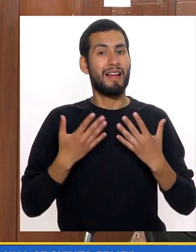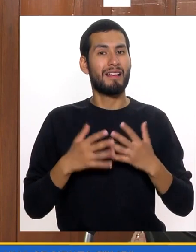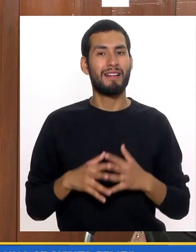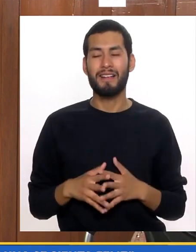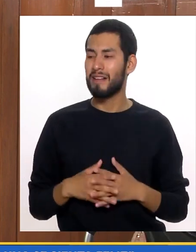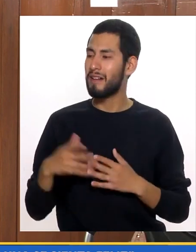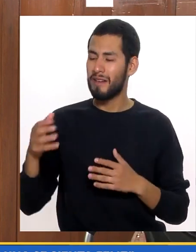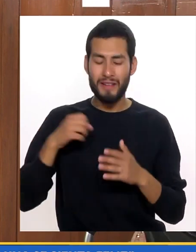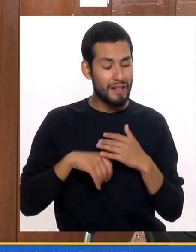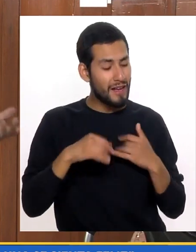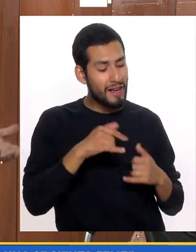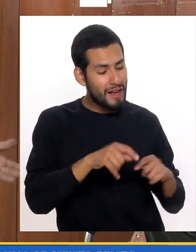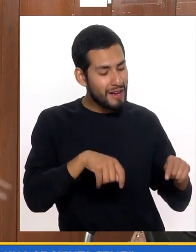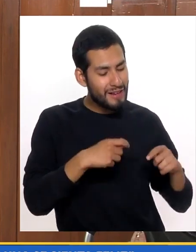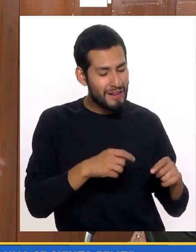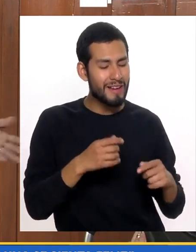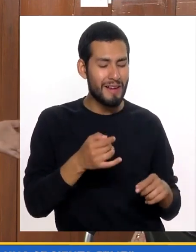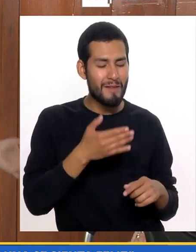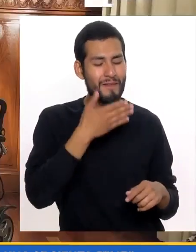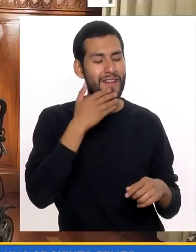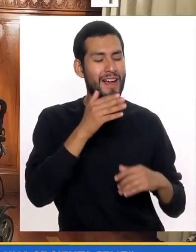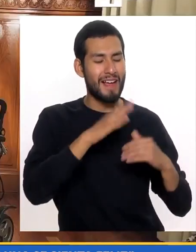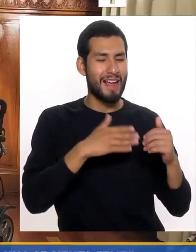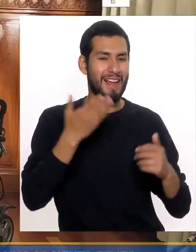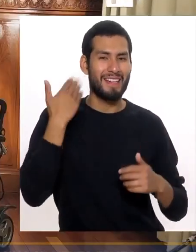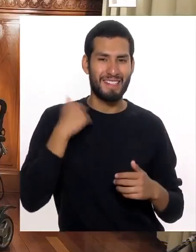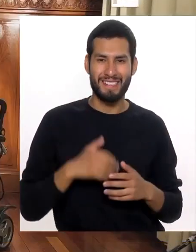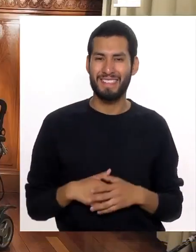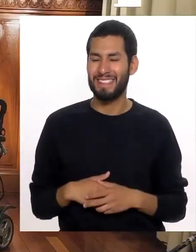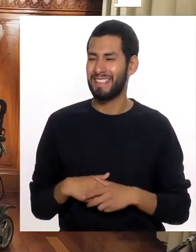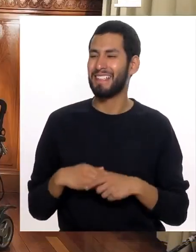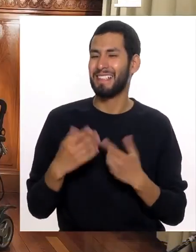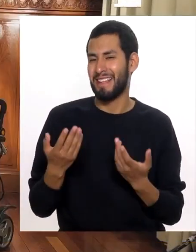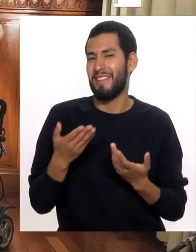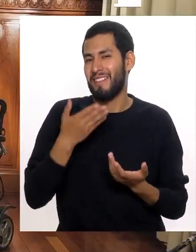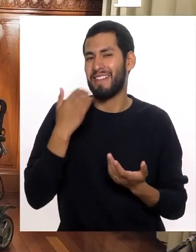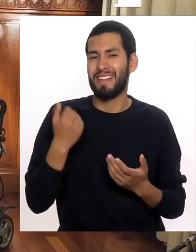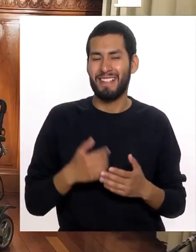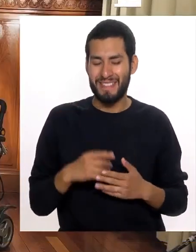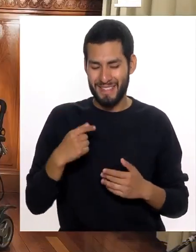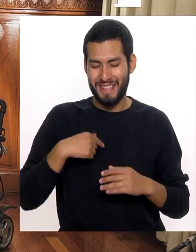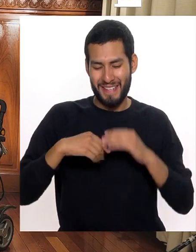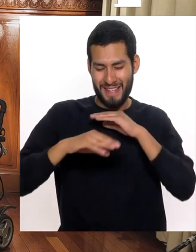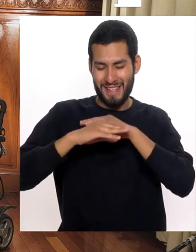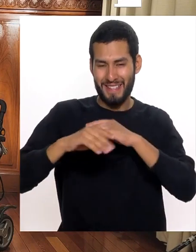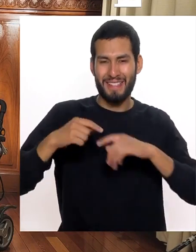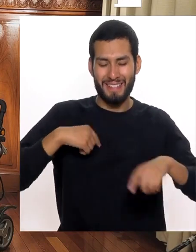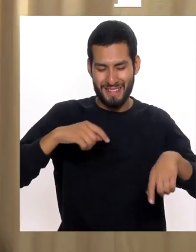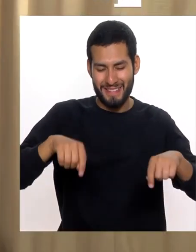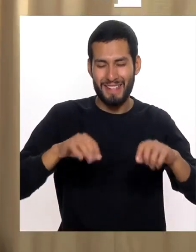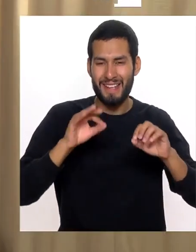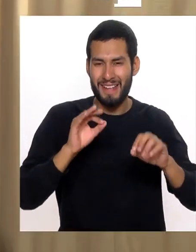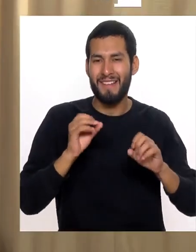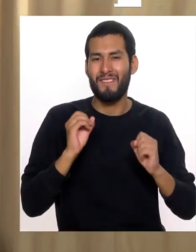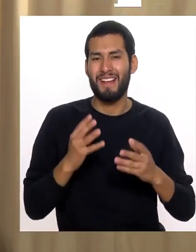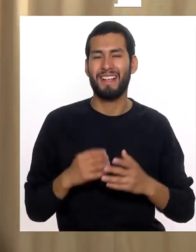sienta feliz Mis hijos me dicen Mi mamá Una cocina mejor que antes ¡Ah, qué bueno! Bueno, yo también tengo Todo a mi tamaño A mi tamaño Claro